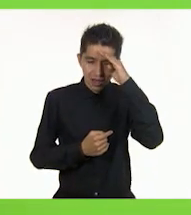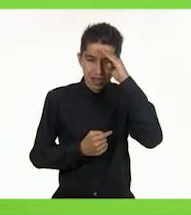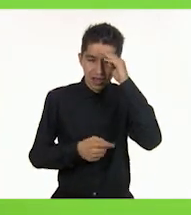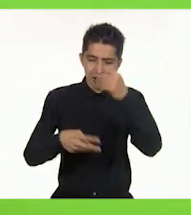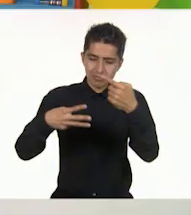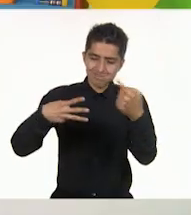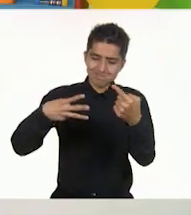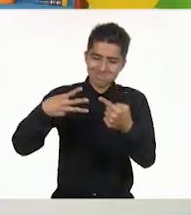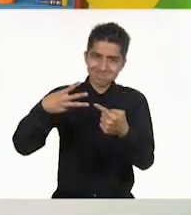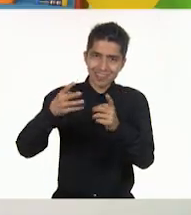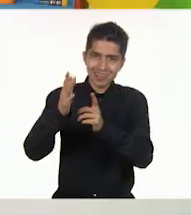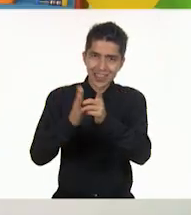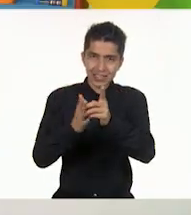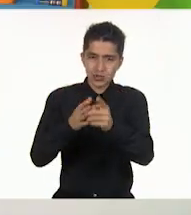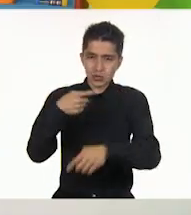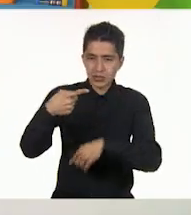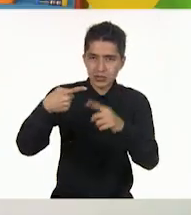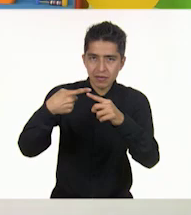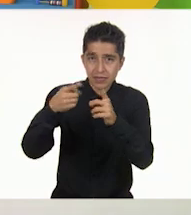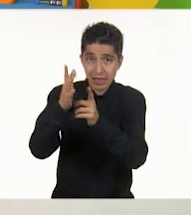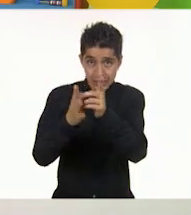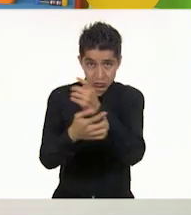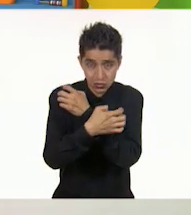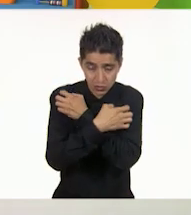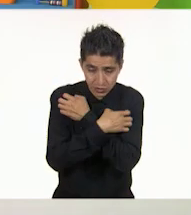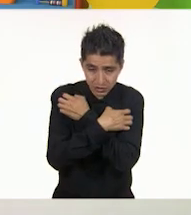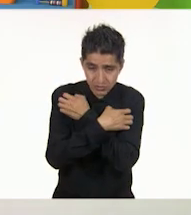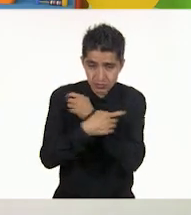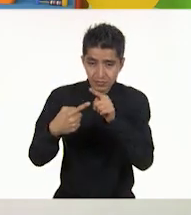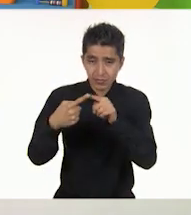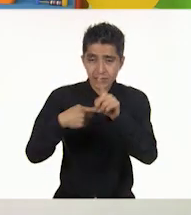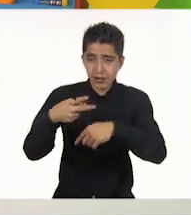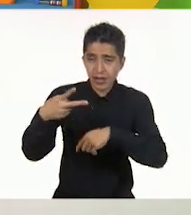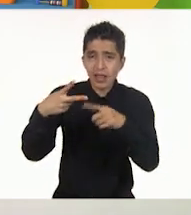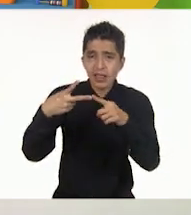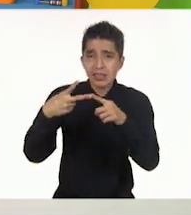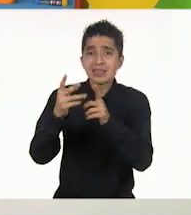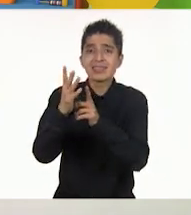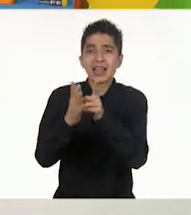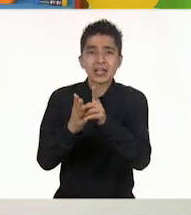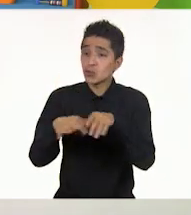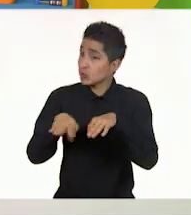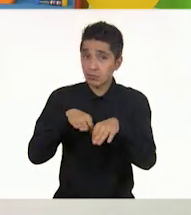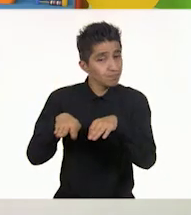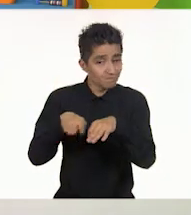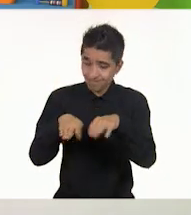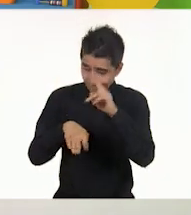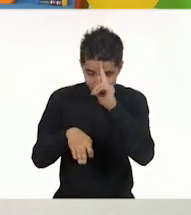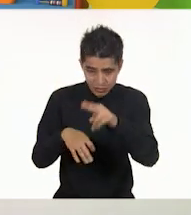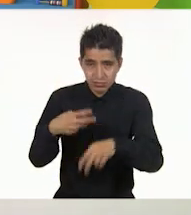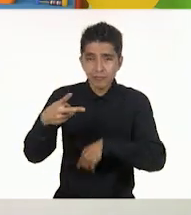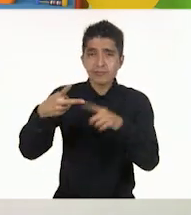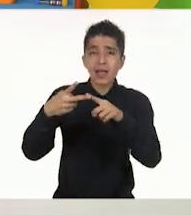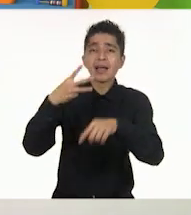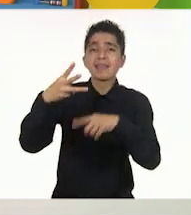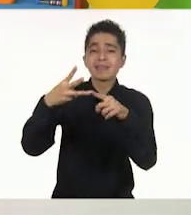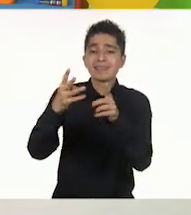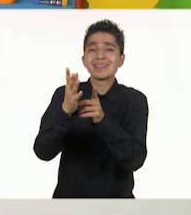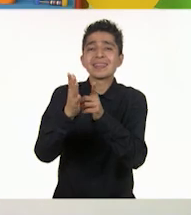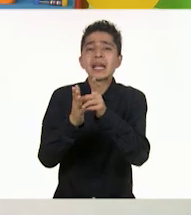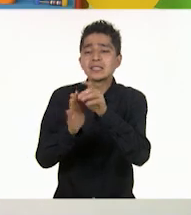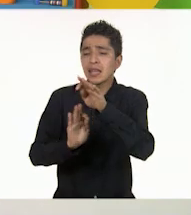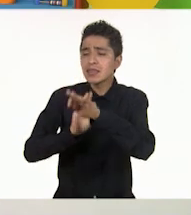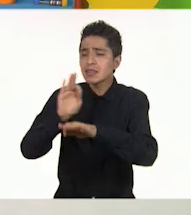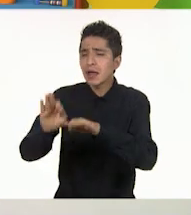derechos. El derecho a la educación. El derecho a no trabajar. Y el derecho a ser